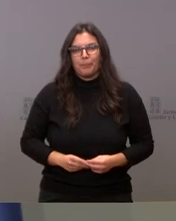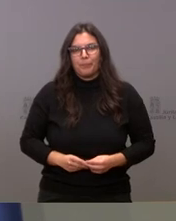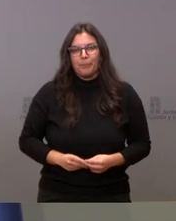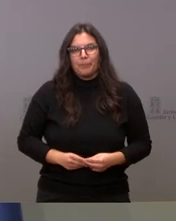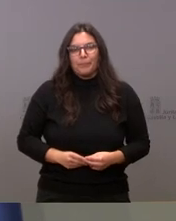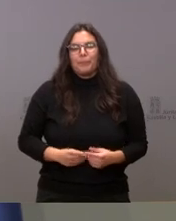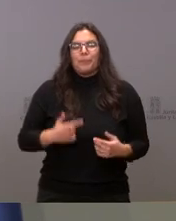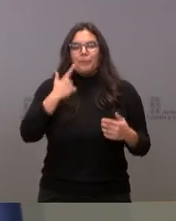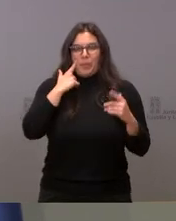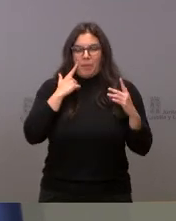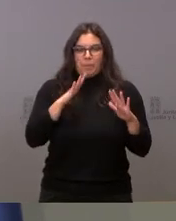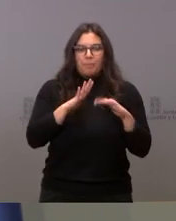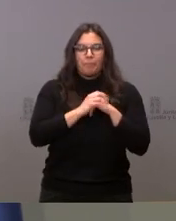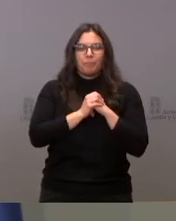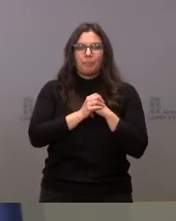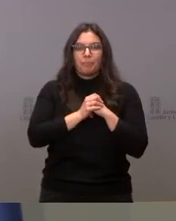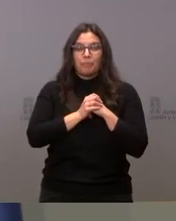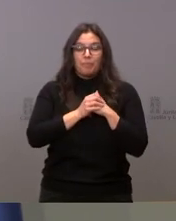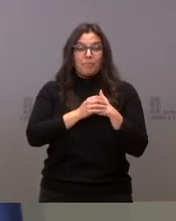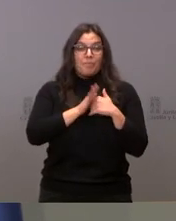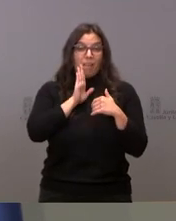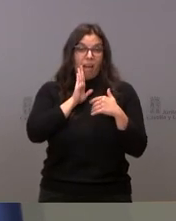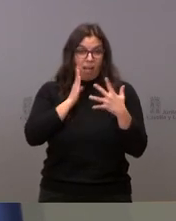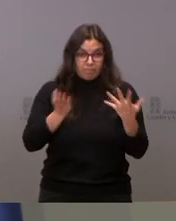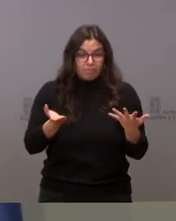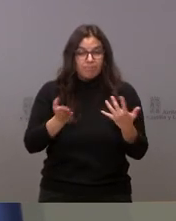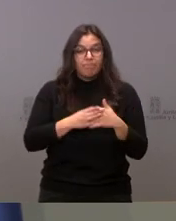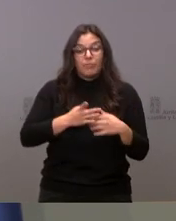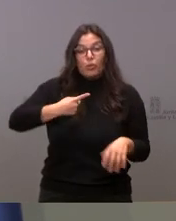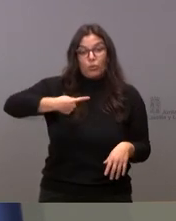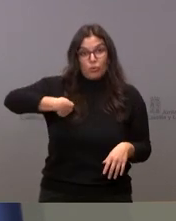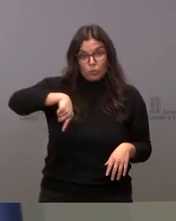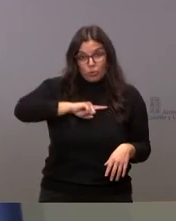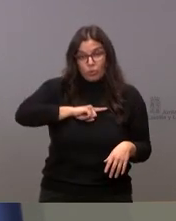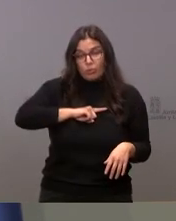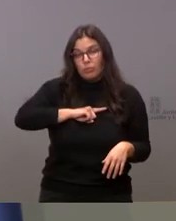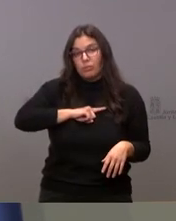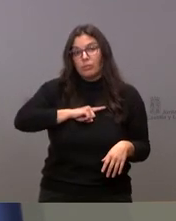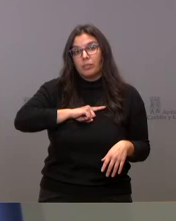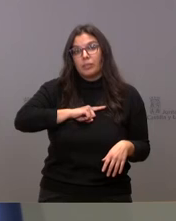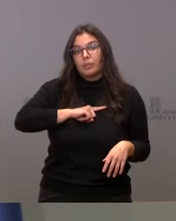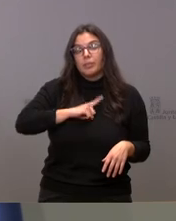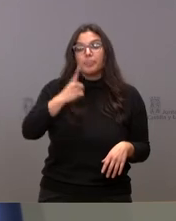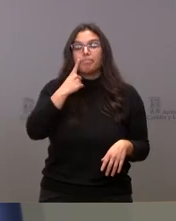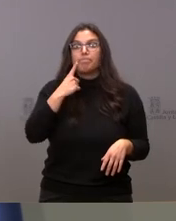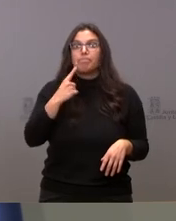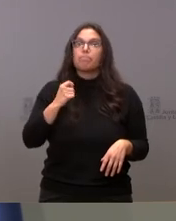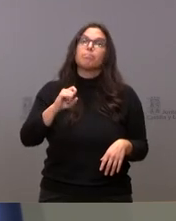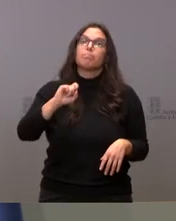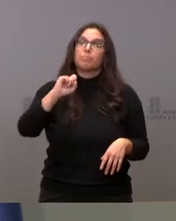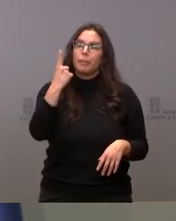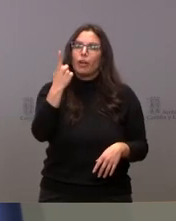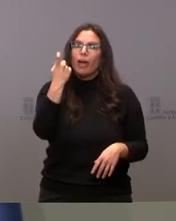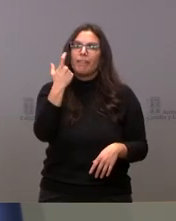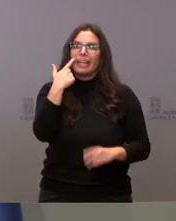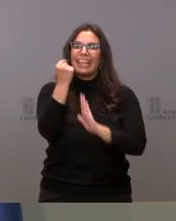Vamos a ver. Como le he dicho, nosotros estamos pendientes de la elaboración de un nuevo semáforo